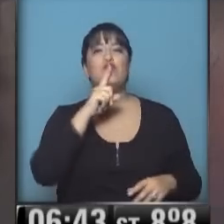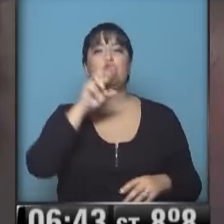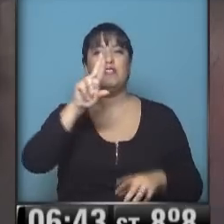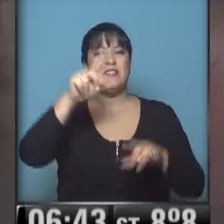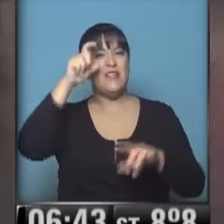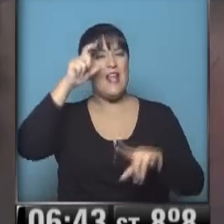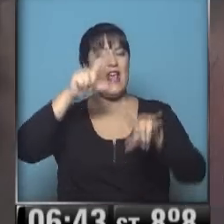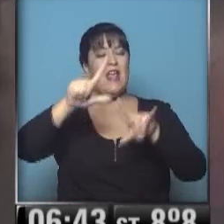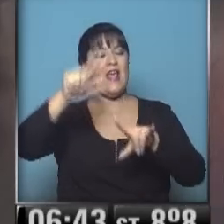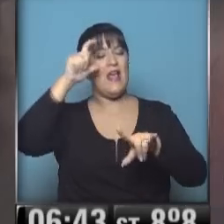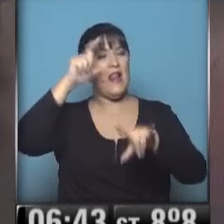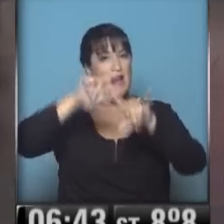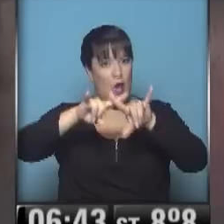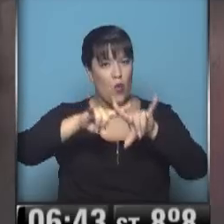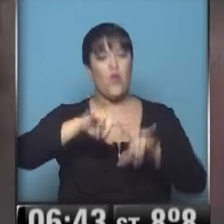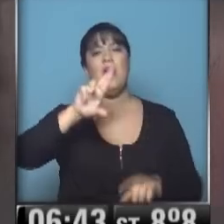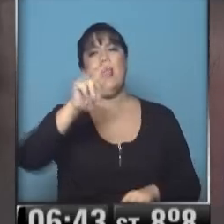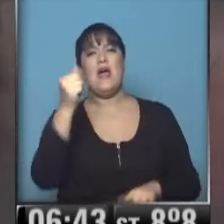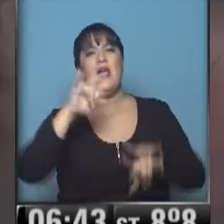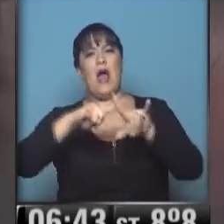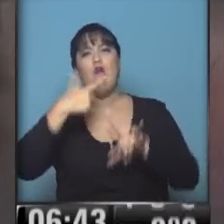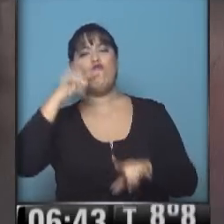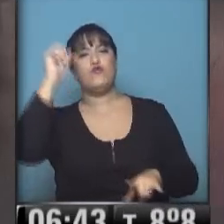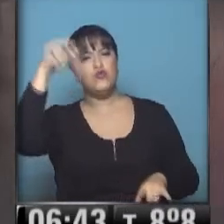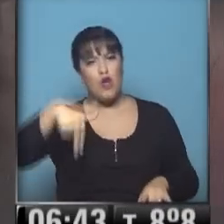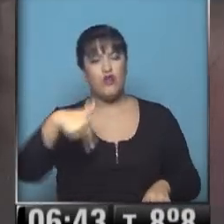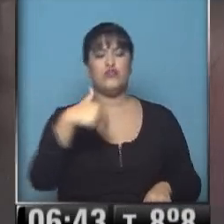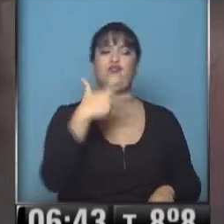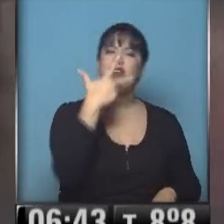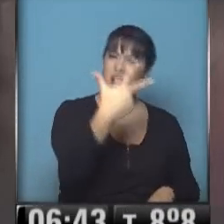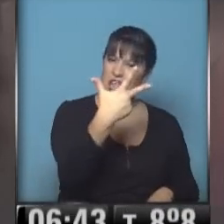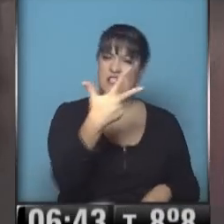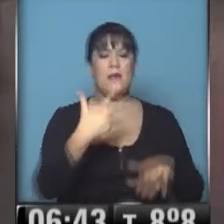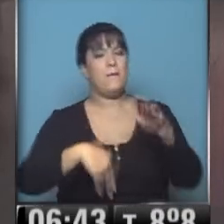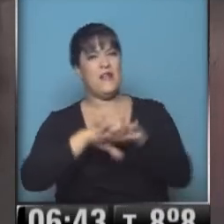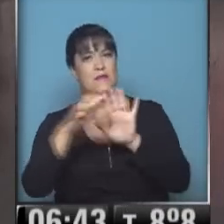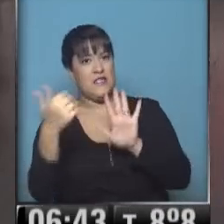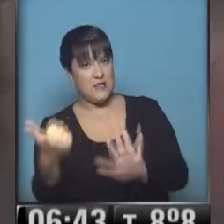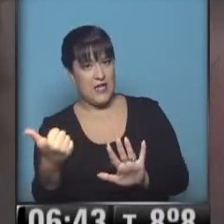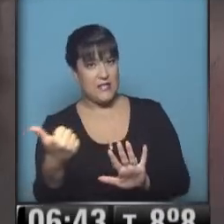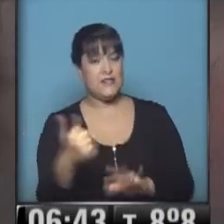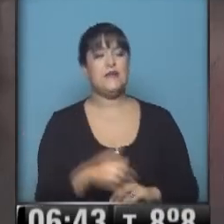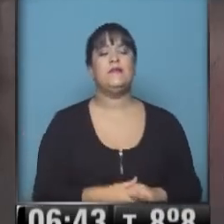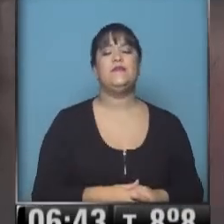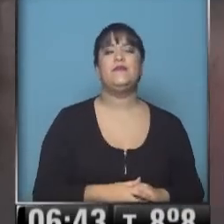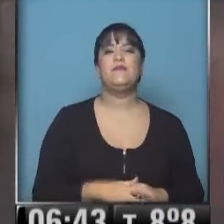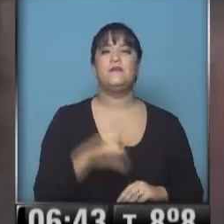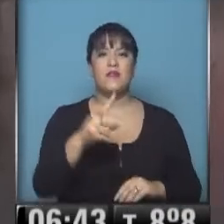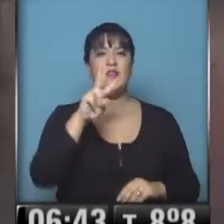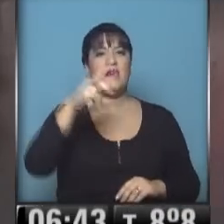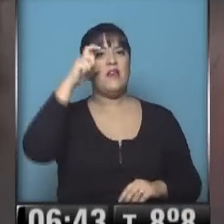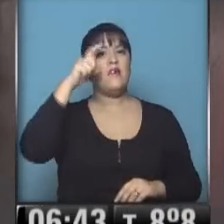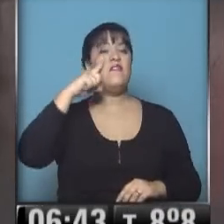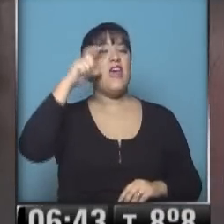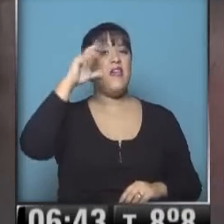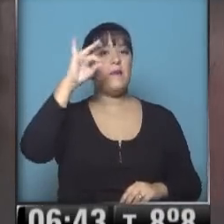Rawson con una mínima de 6 y una máxima de 13 grados. Neuquén mínima 4, máxima 16 grados. Y Viedma una mañana